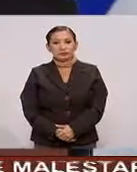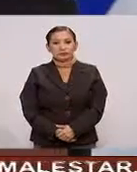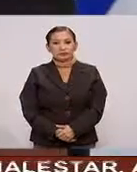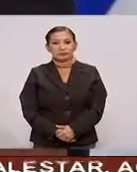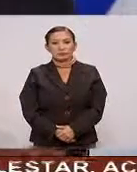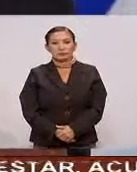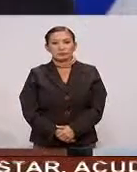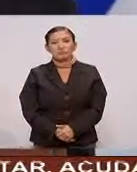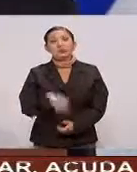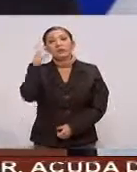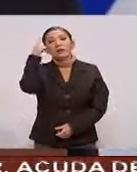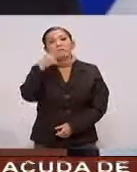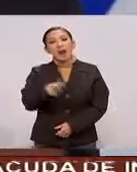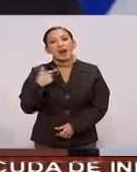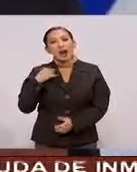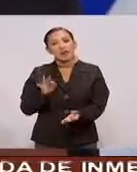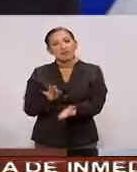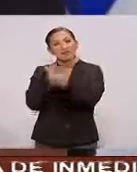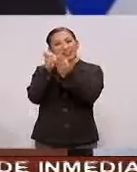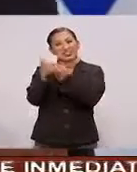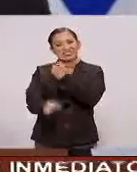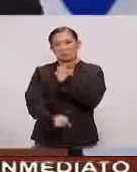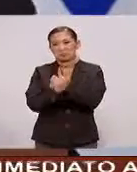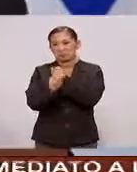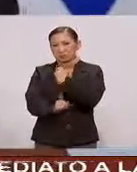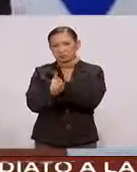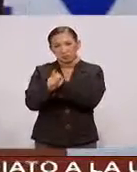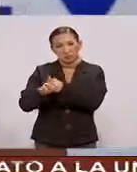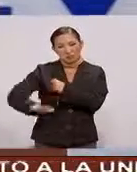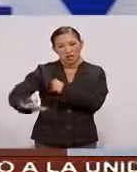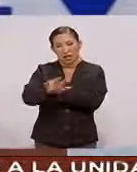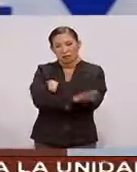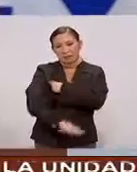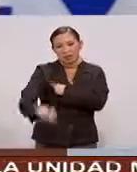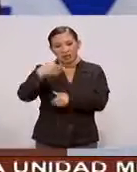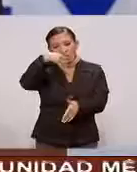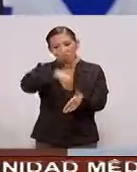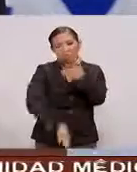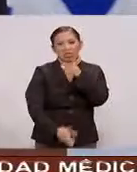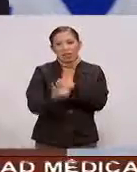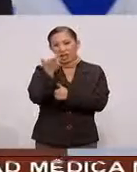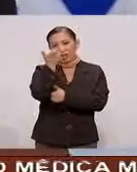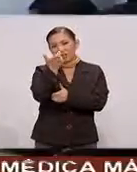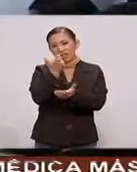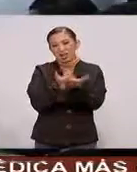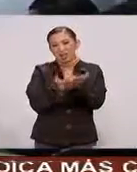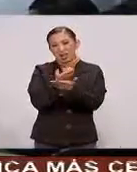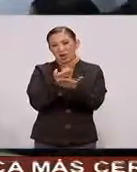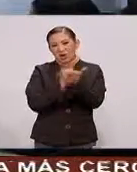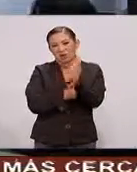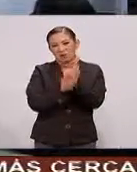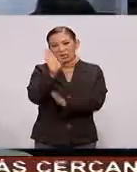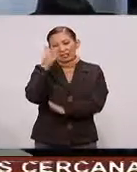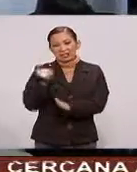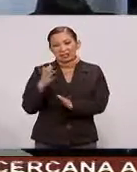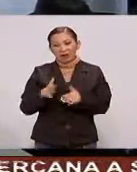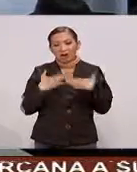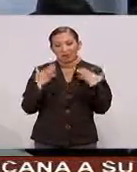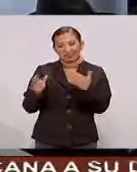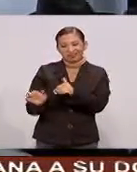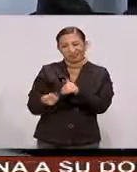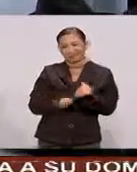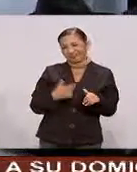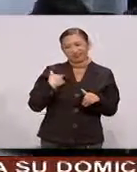Para hacer frente A este desafío Que erosiona Al crecimiento económico Y que lastima La confianza